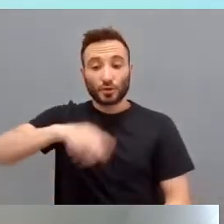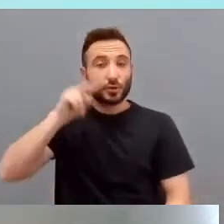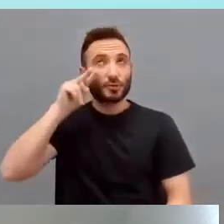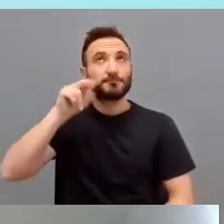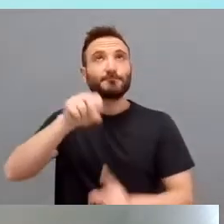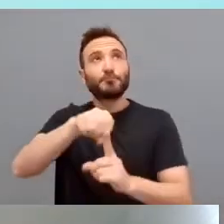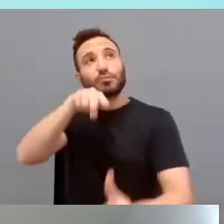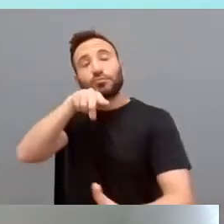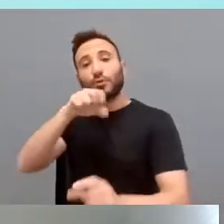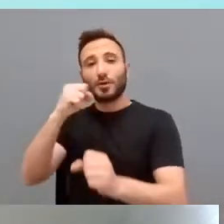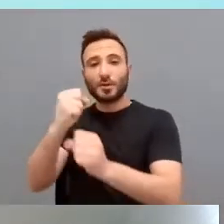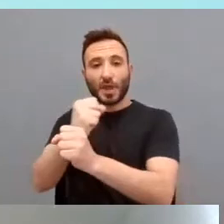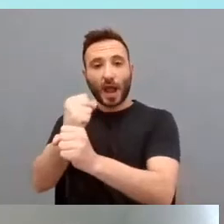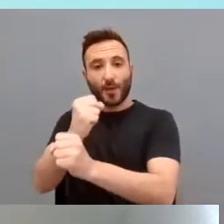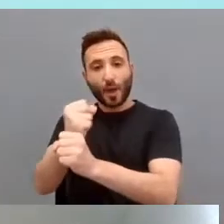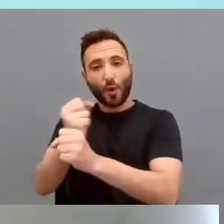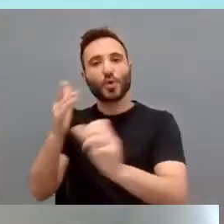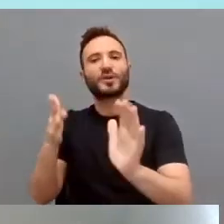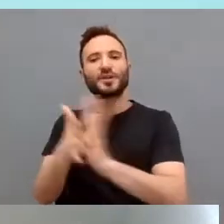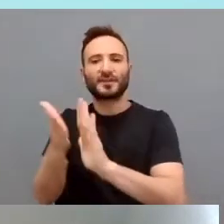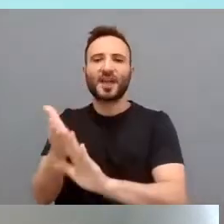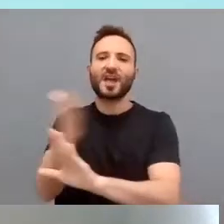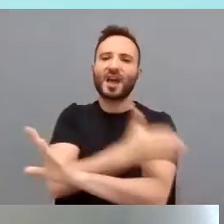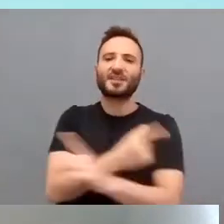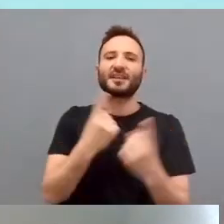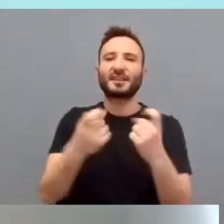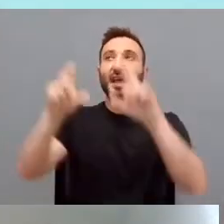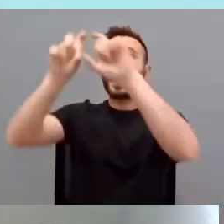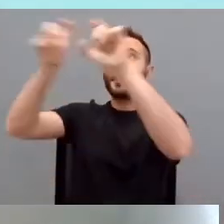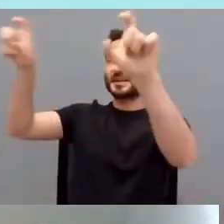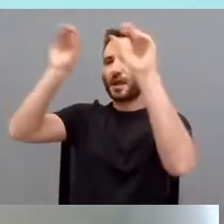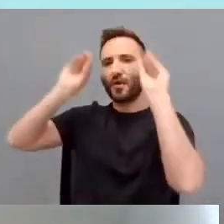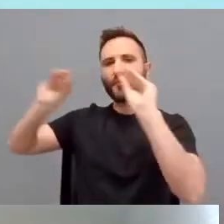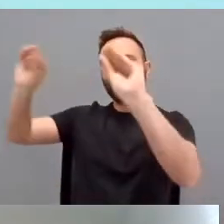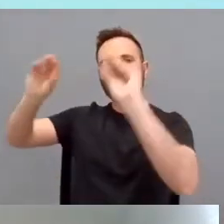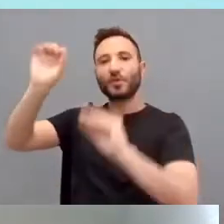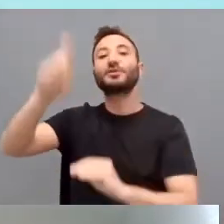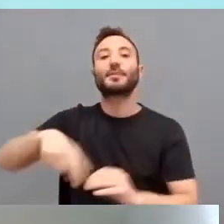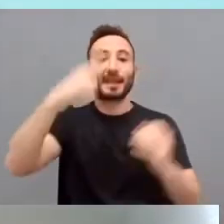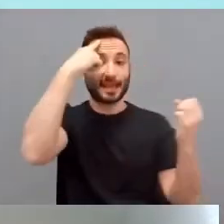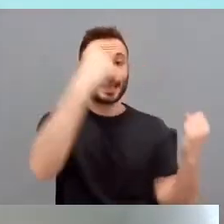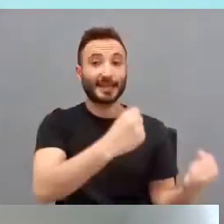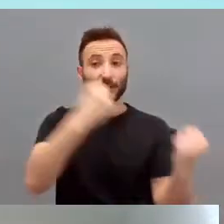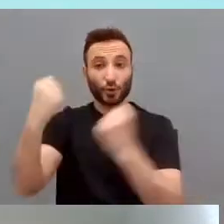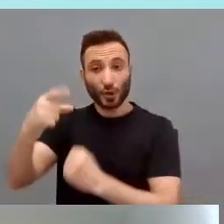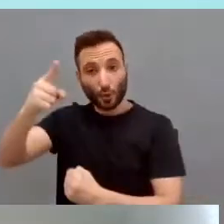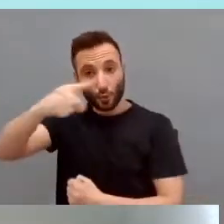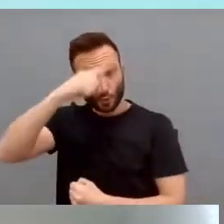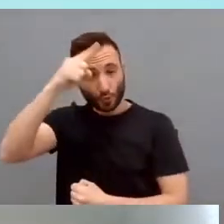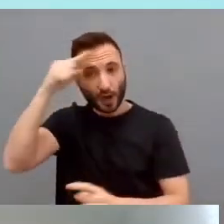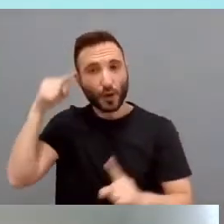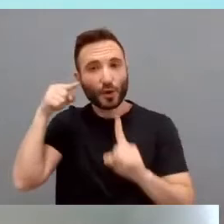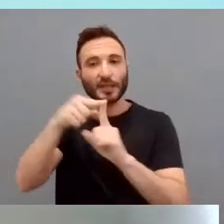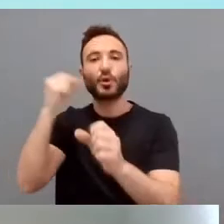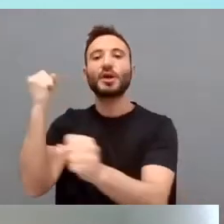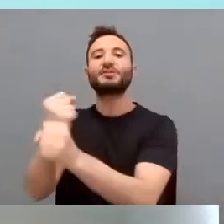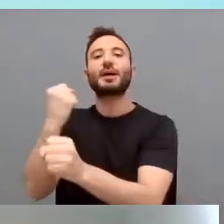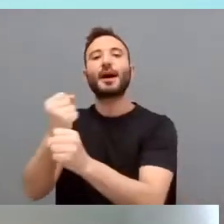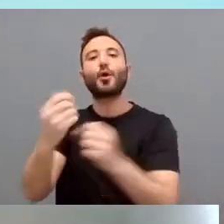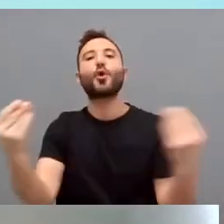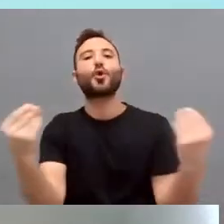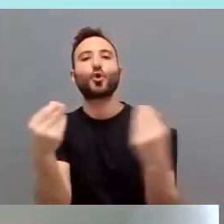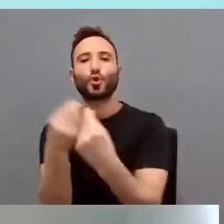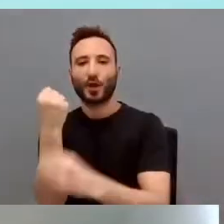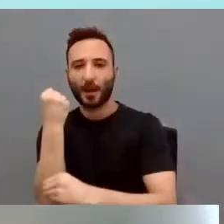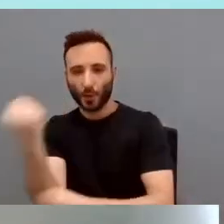empleo, no puede faltar esa formación inicial para las empresas y instituciones culturales sobre el empleo con apoyo. Es